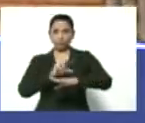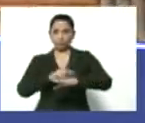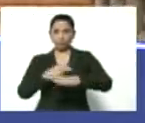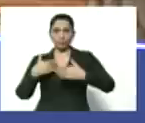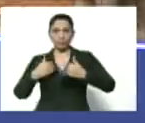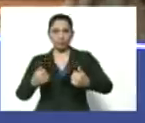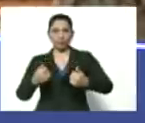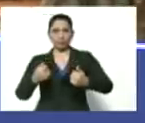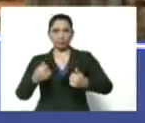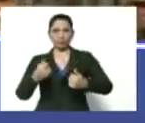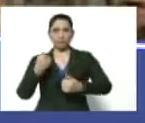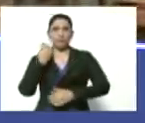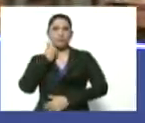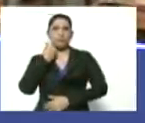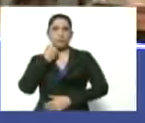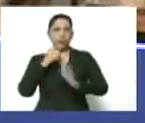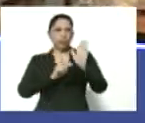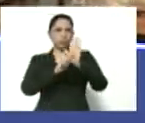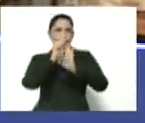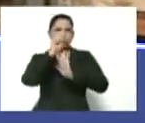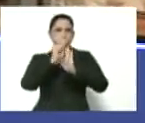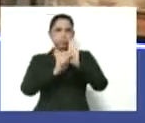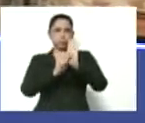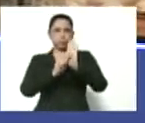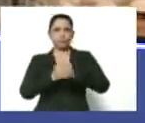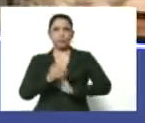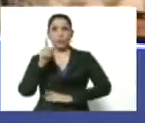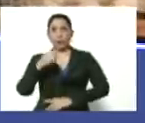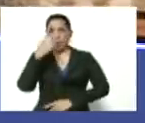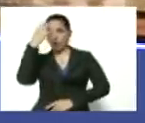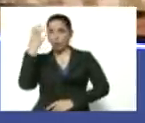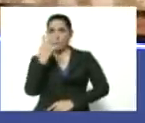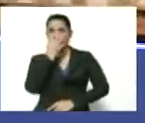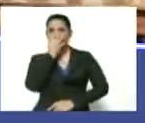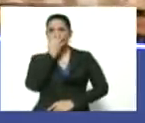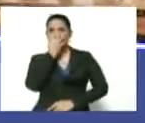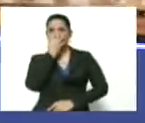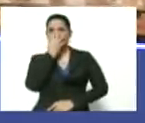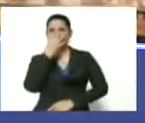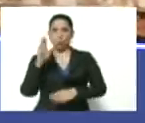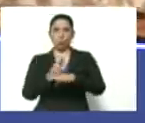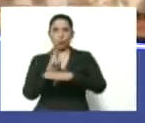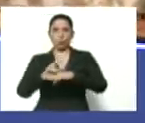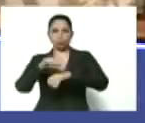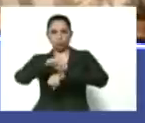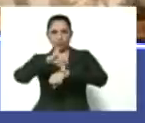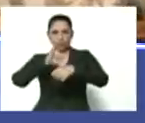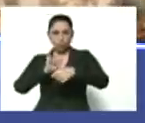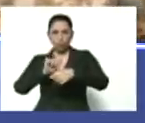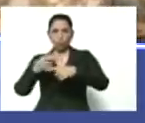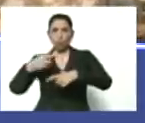Termómetros infrarrojos. Mascarillas de uso quirúrgico para nuestros médicos.